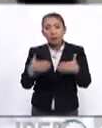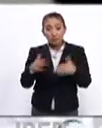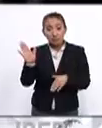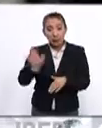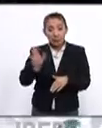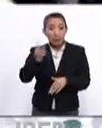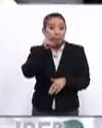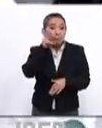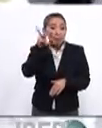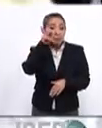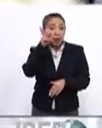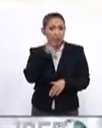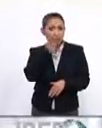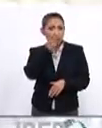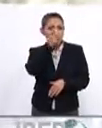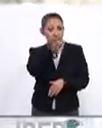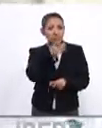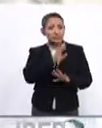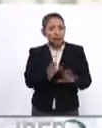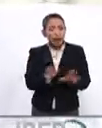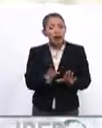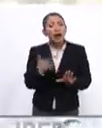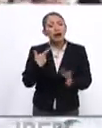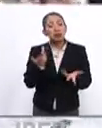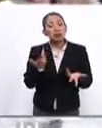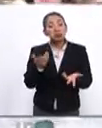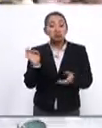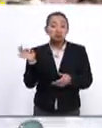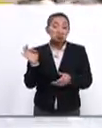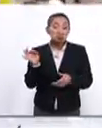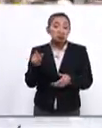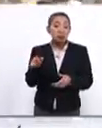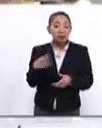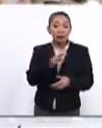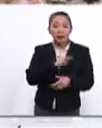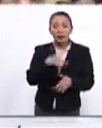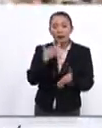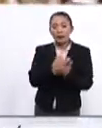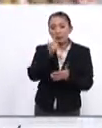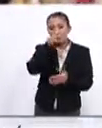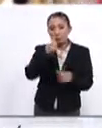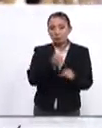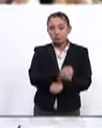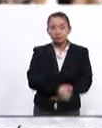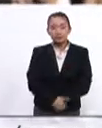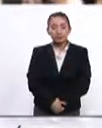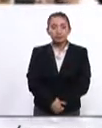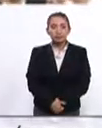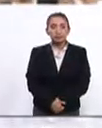al parecer el Papa pues se ha pronunciado y ha dicho al menos que se debe frenar la violencia